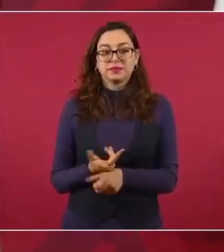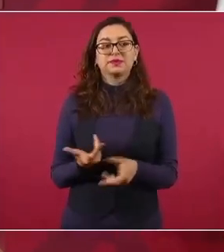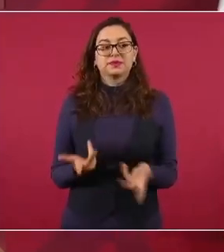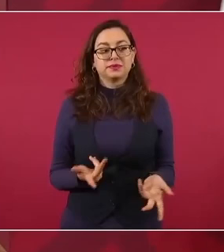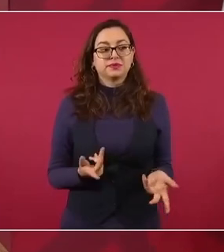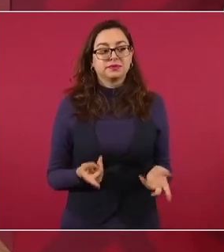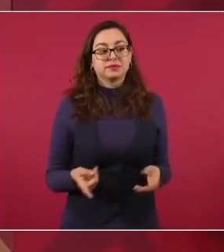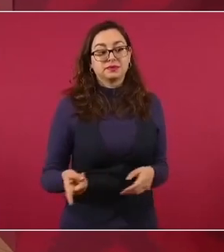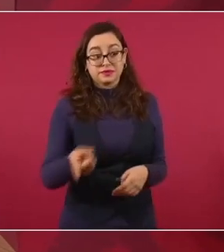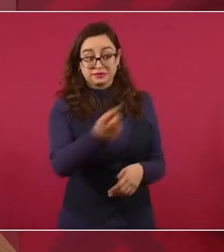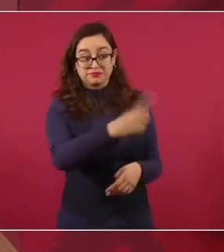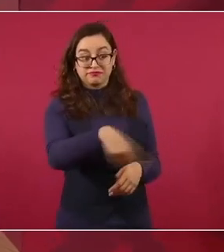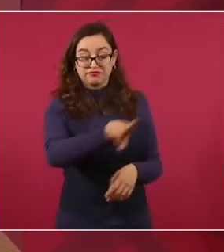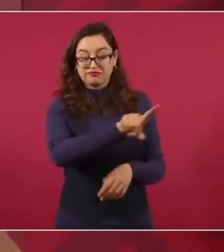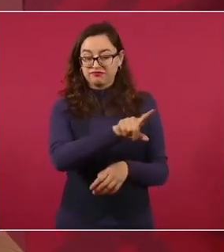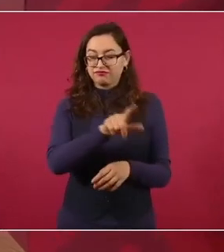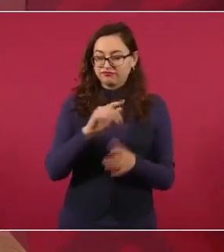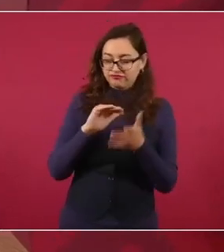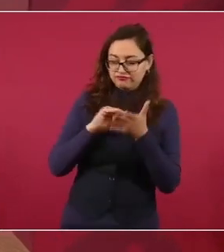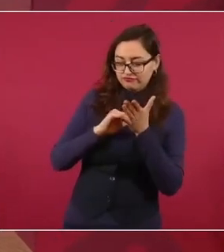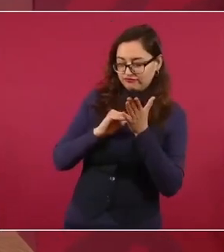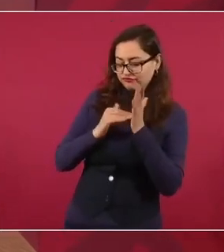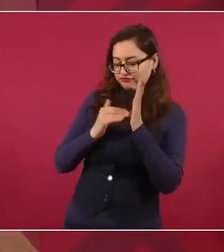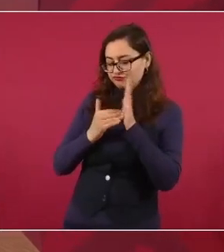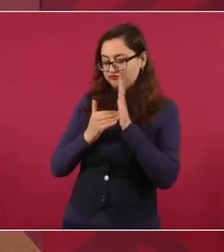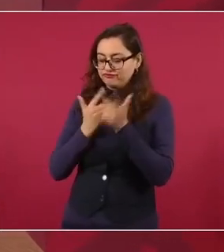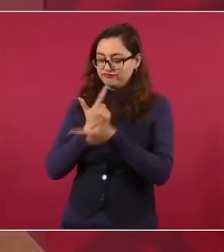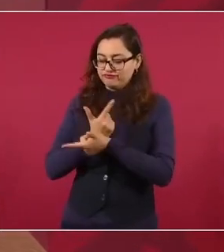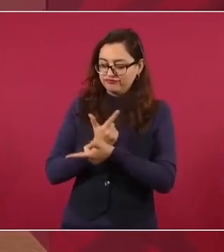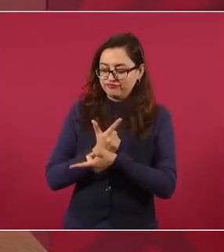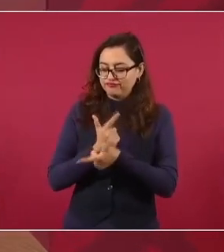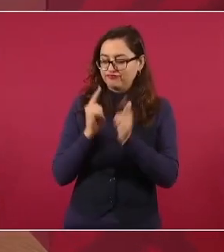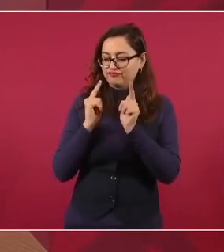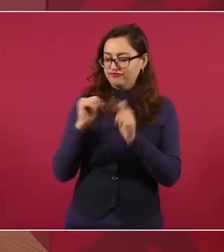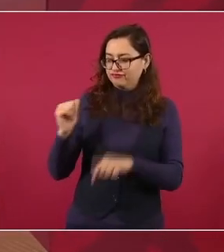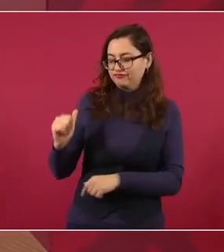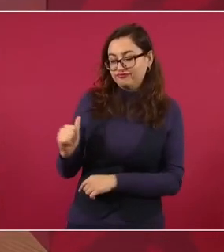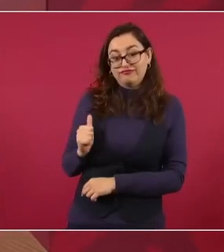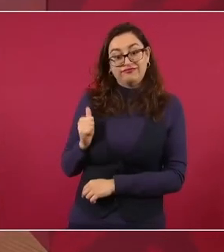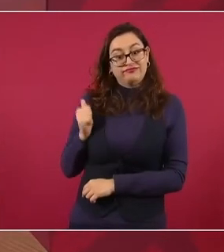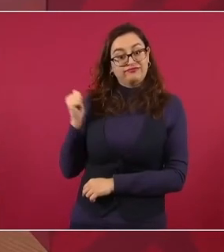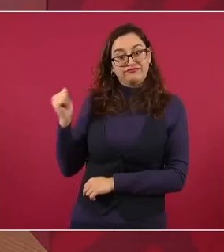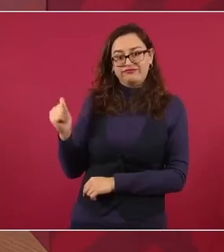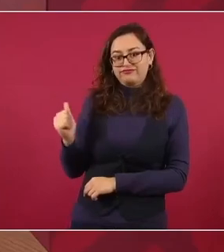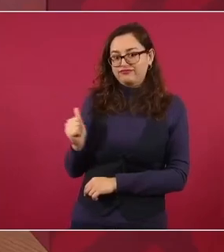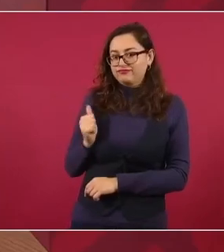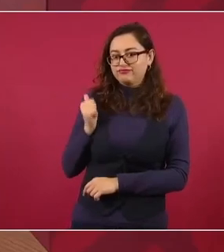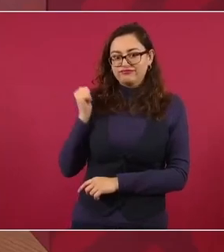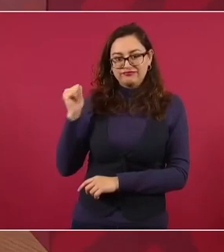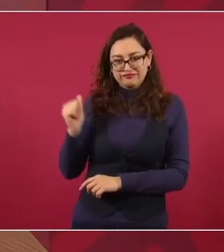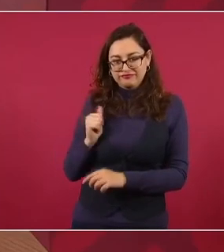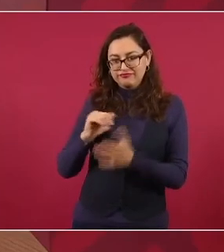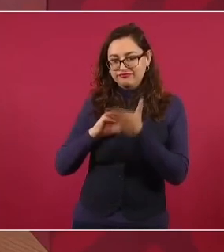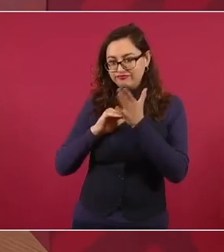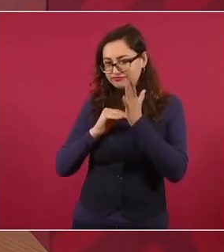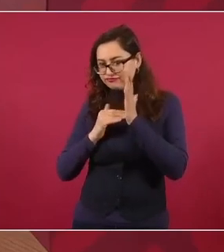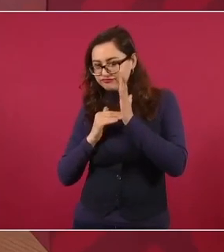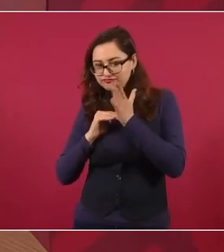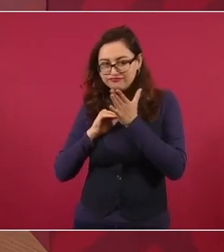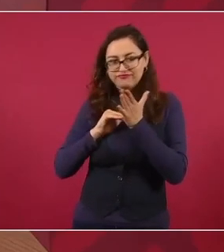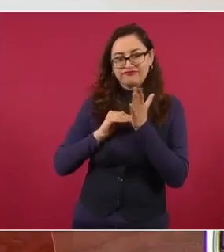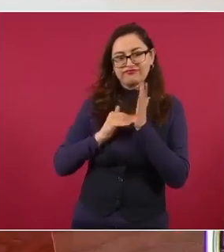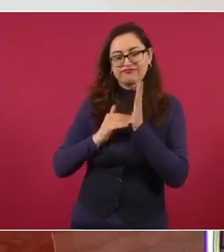adversarios, los antiguos porfiristas, los